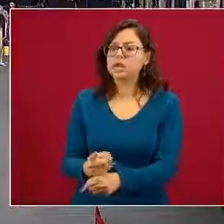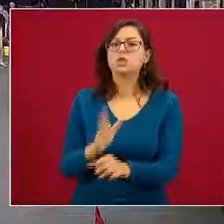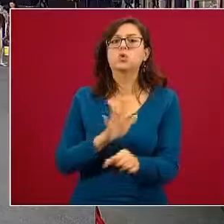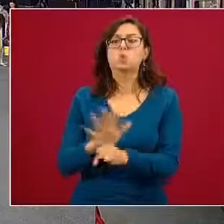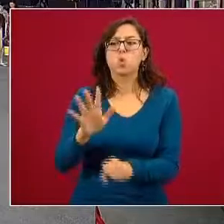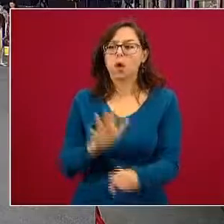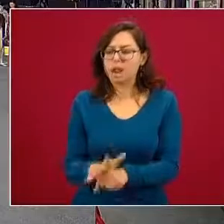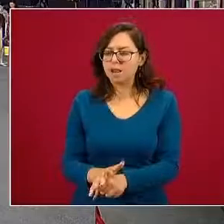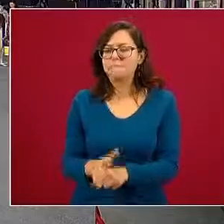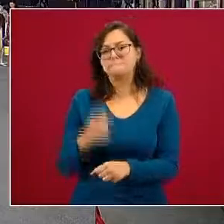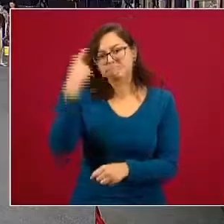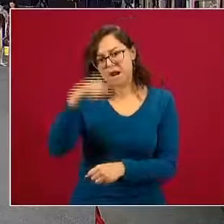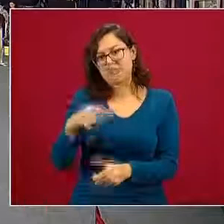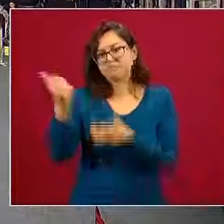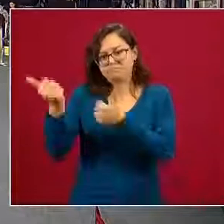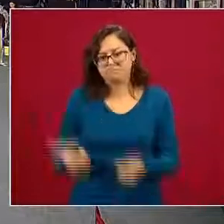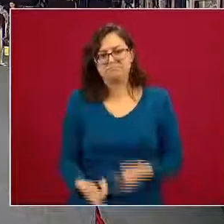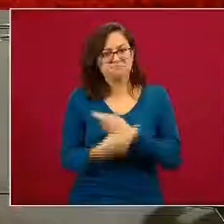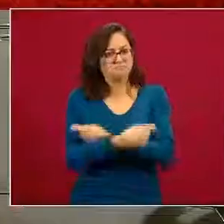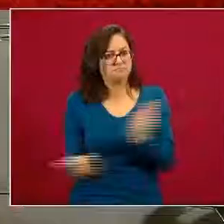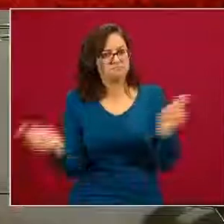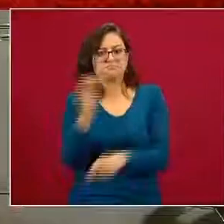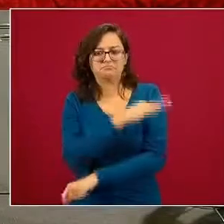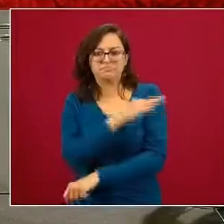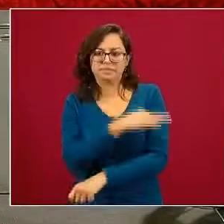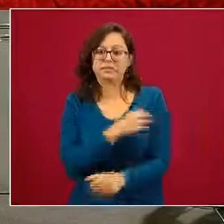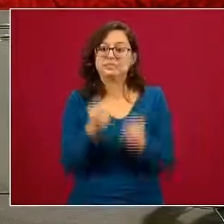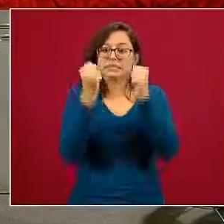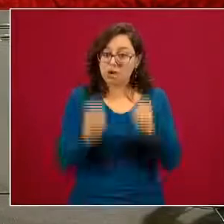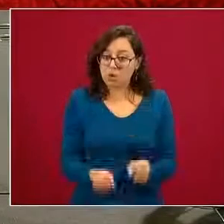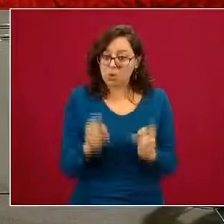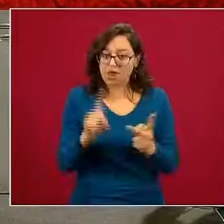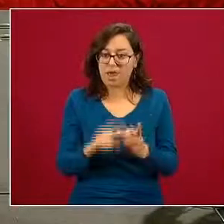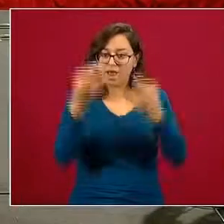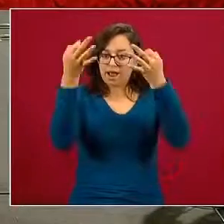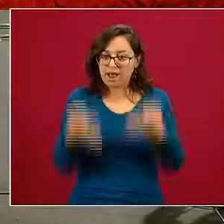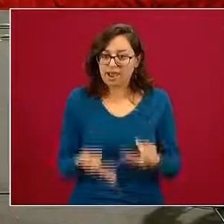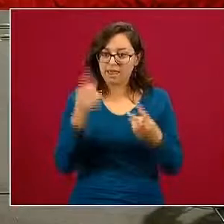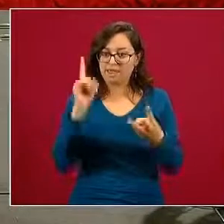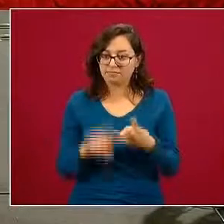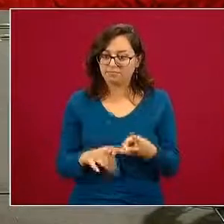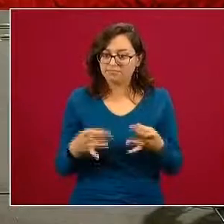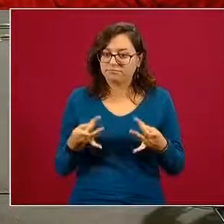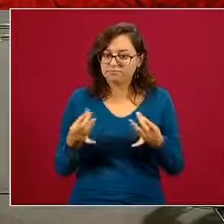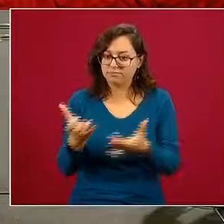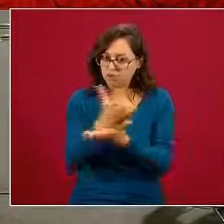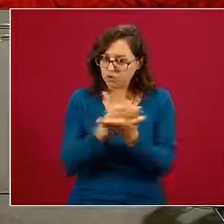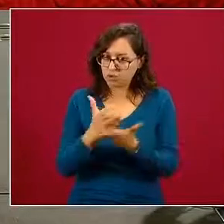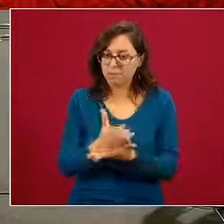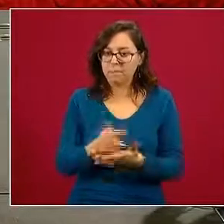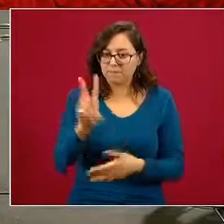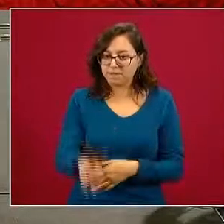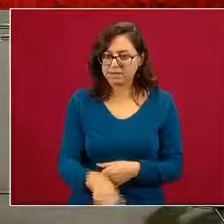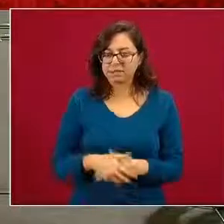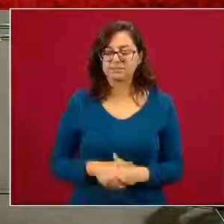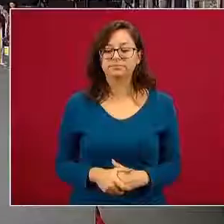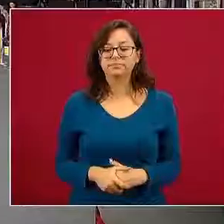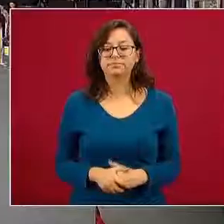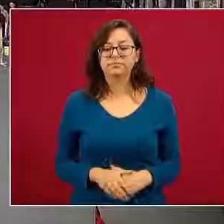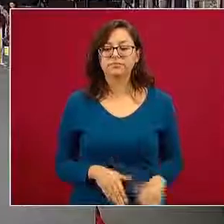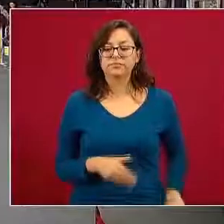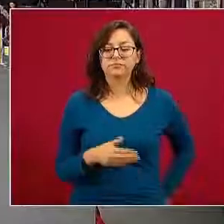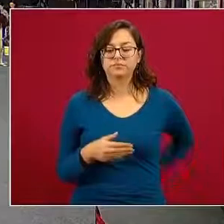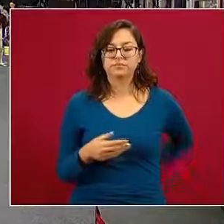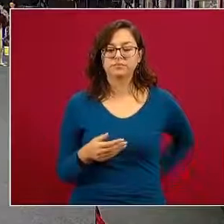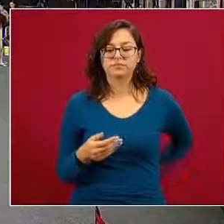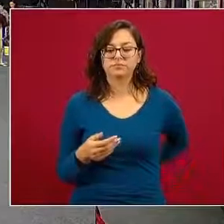acceso temprano a las vacunas que sean seguras de calidad y eficaces muchas gracias Liliana Noble